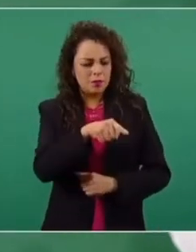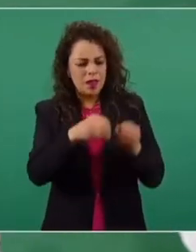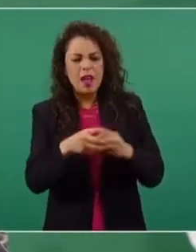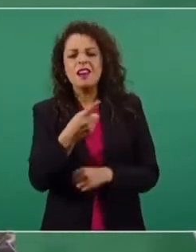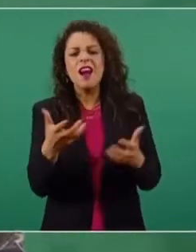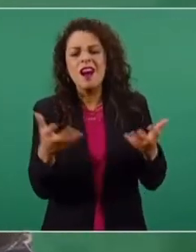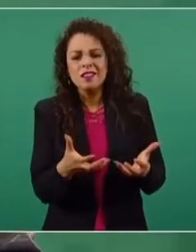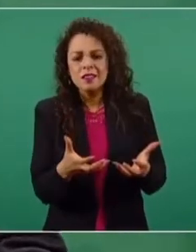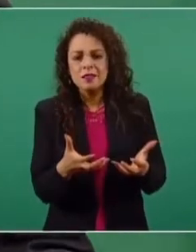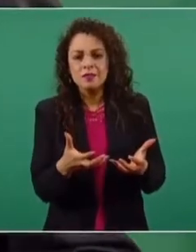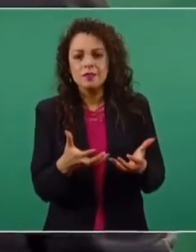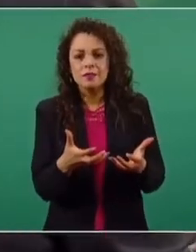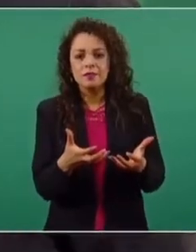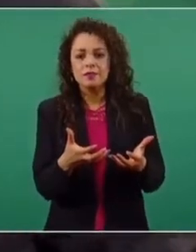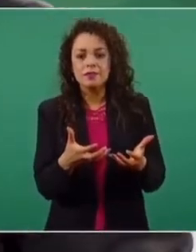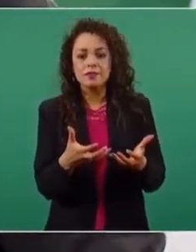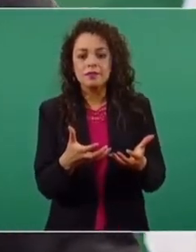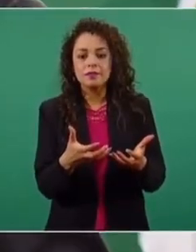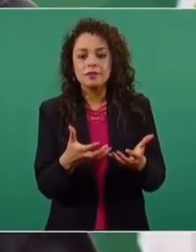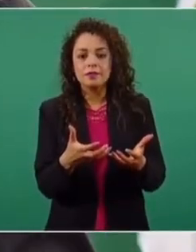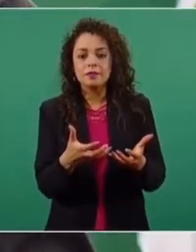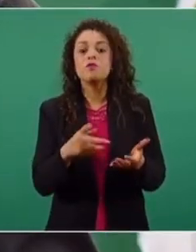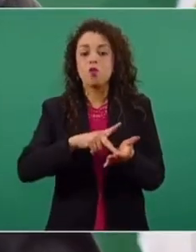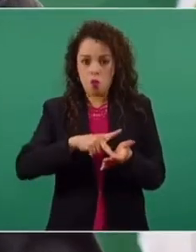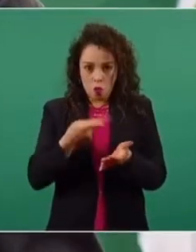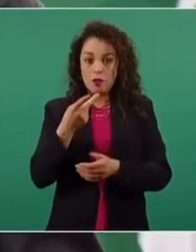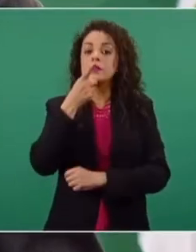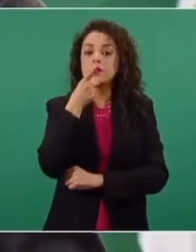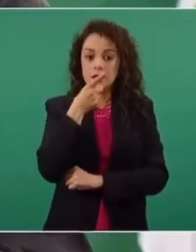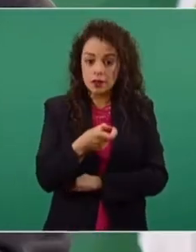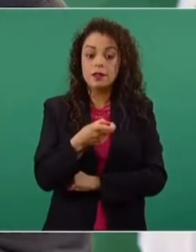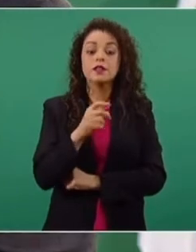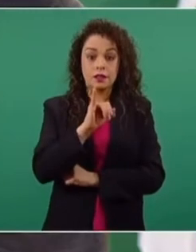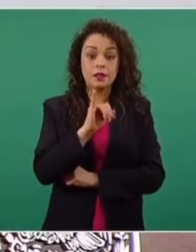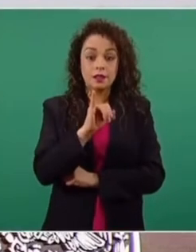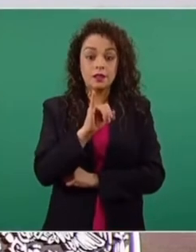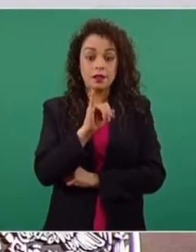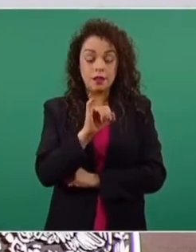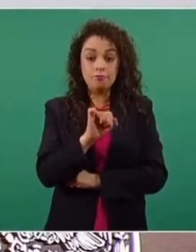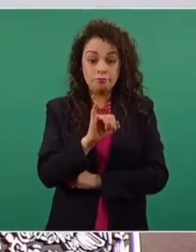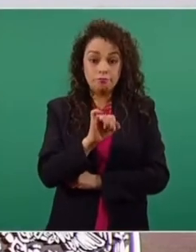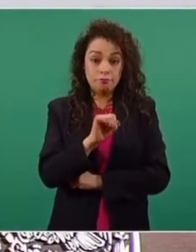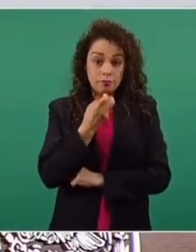es ratificar lo que resolvió.